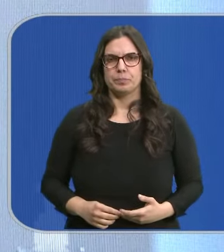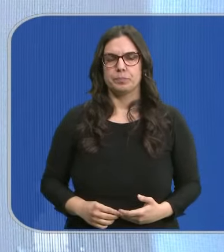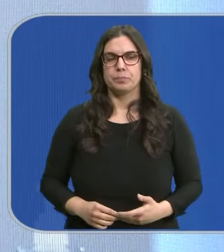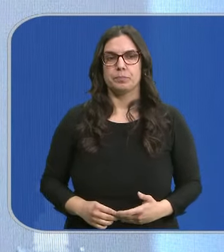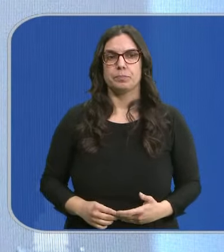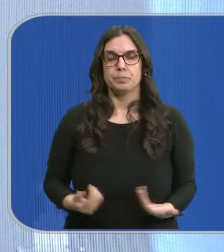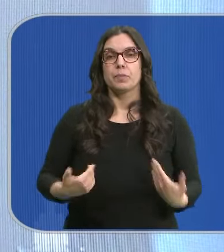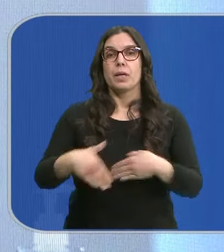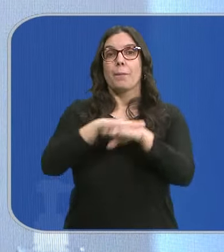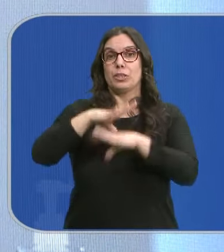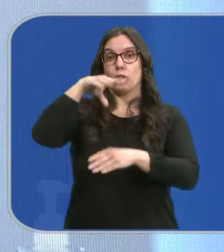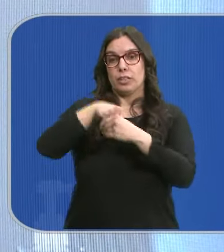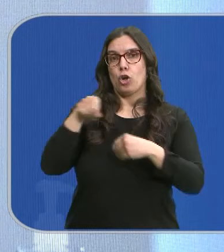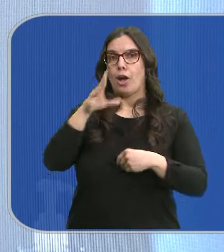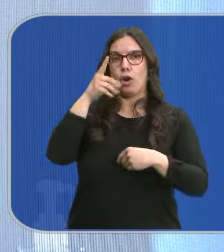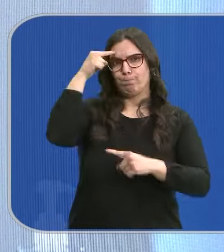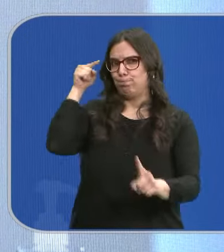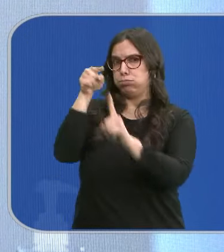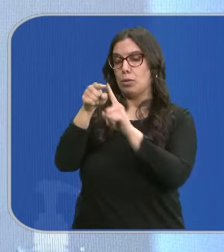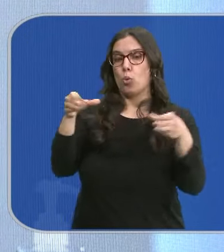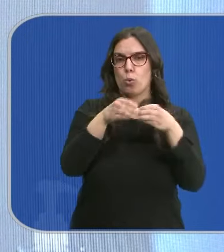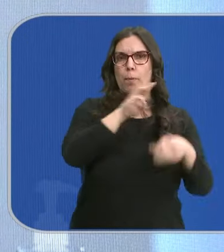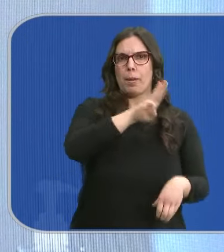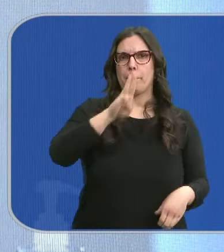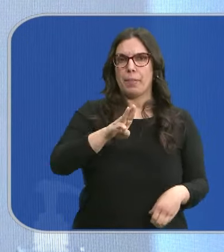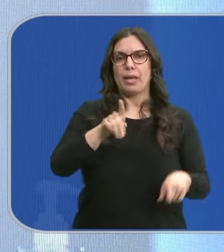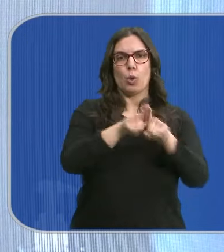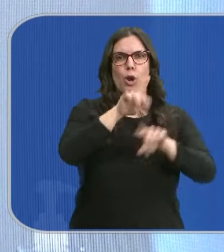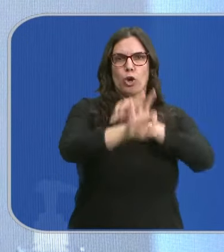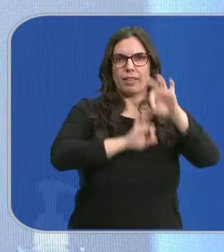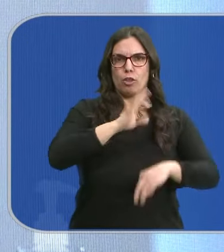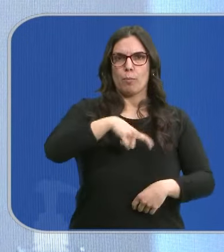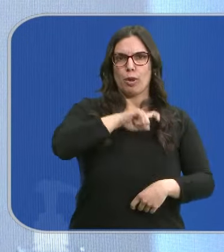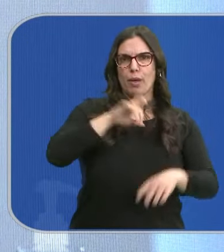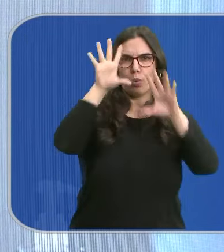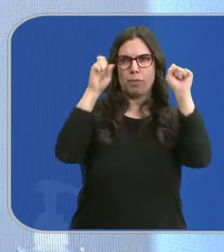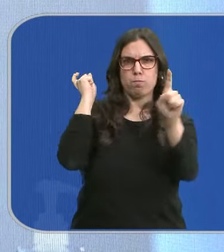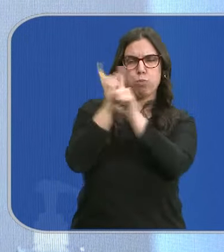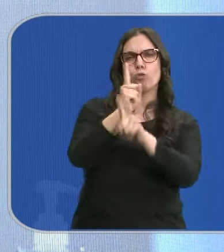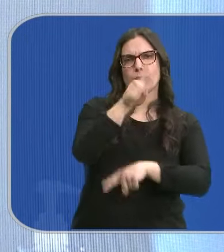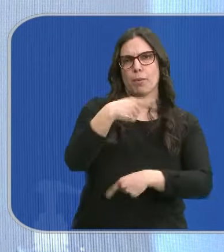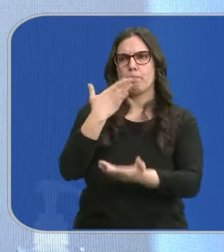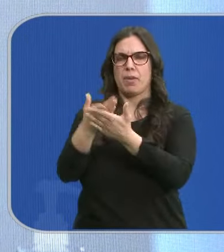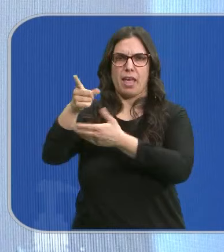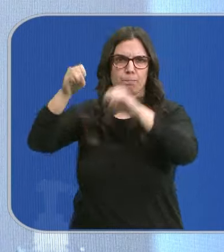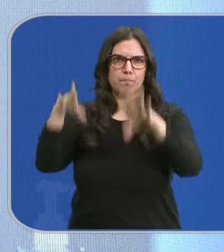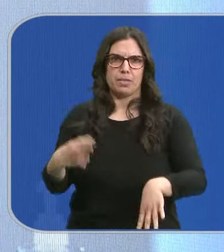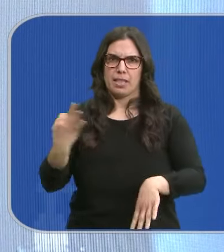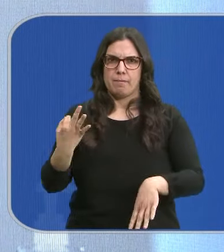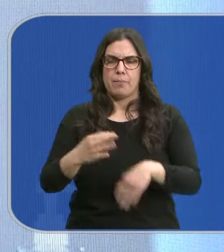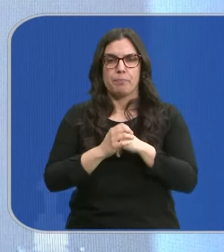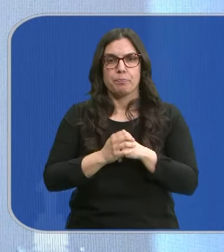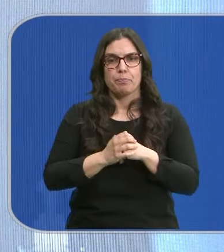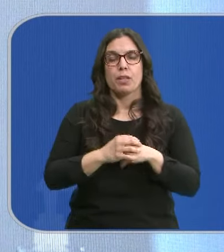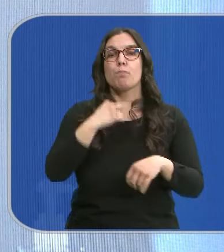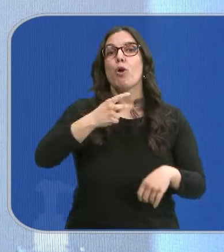Y Fernando Grande Marlaska está en el punto de mira. PP se suma a organizaciones de policías y guardias civiles que piden su dimisión como ministro.